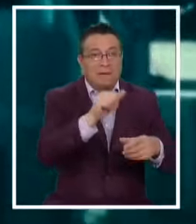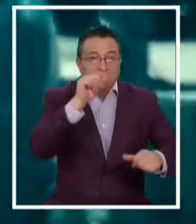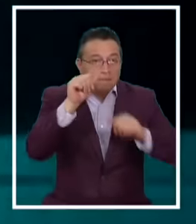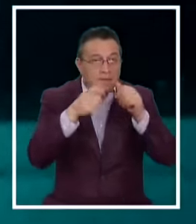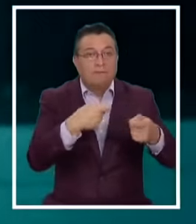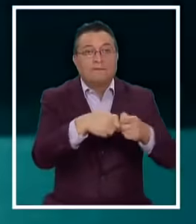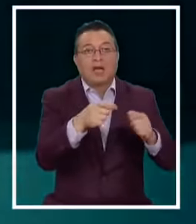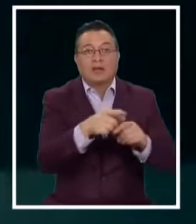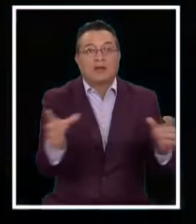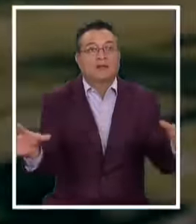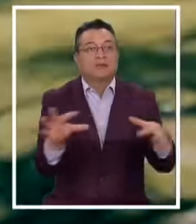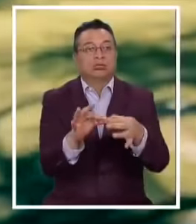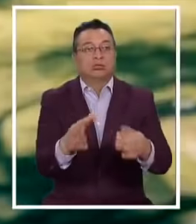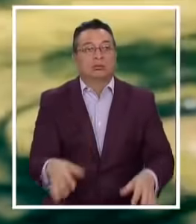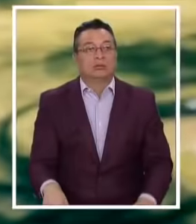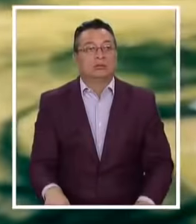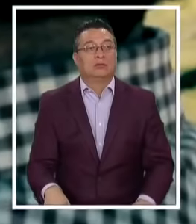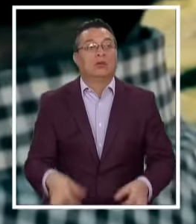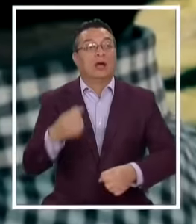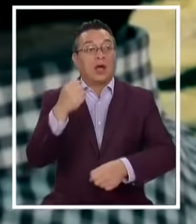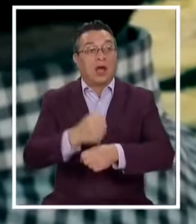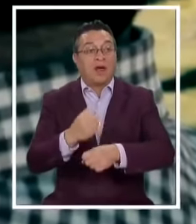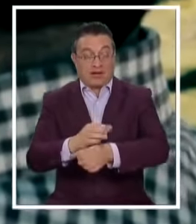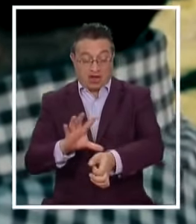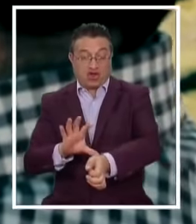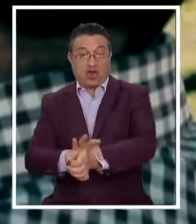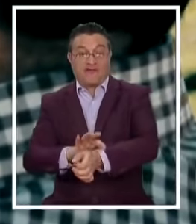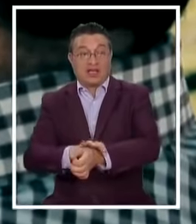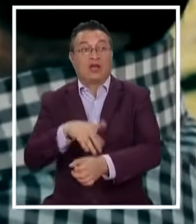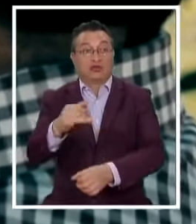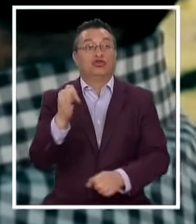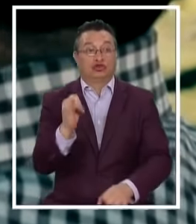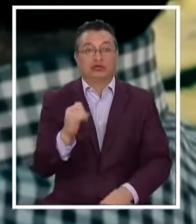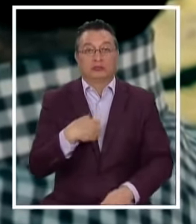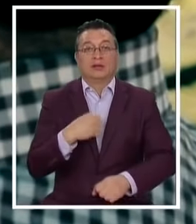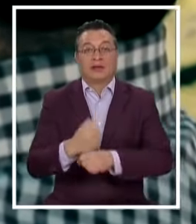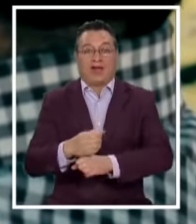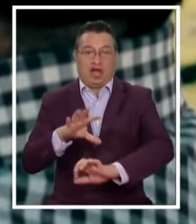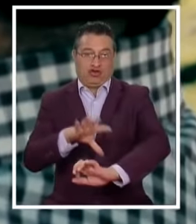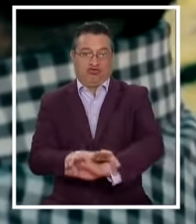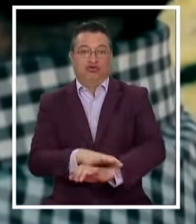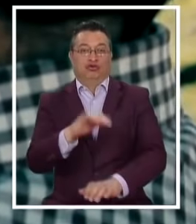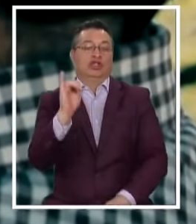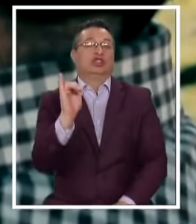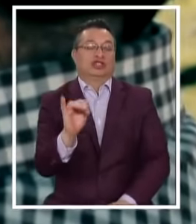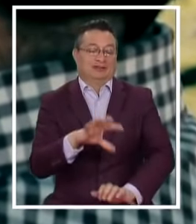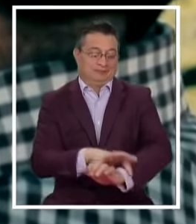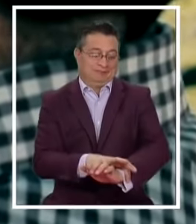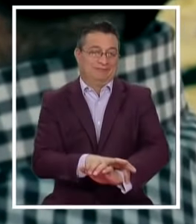narcotráfico ¿Estuve trabajando Con Tobillera En el municipio? Sí, estuve trabajando Con Tobillera Estuve